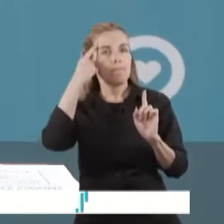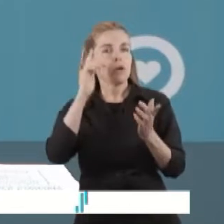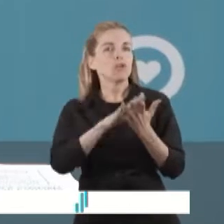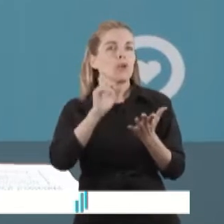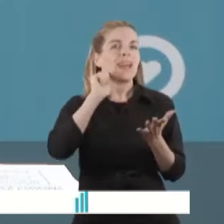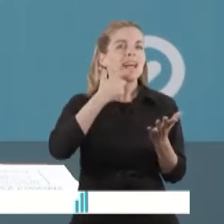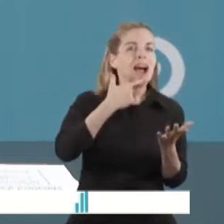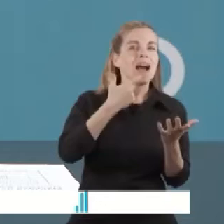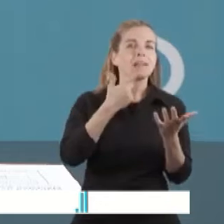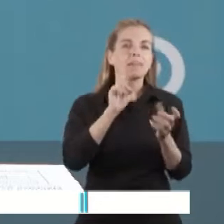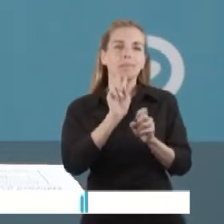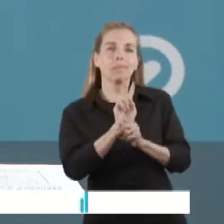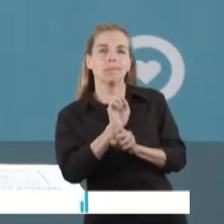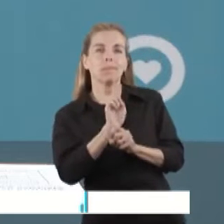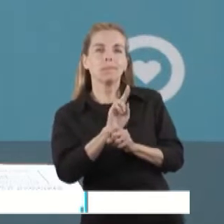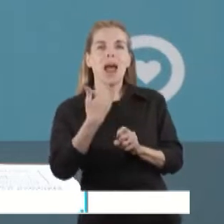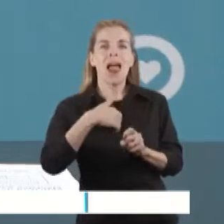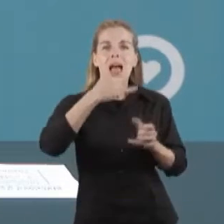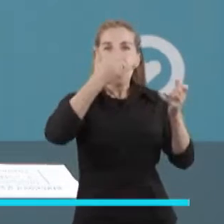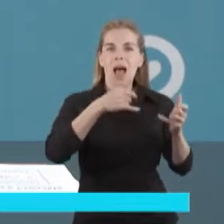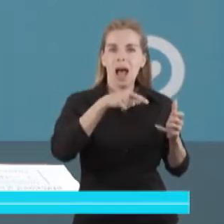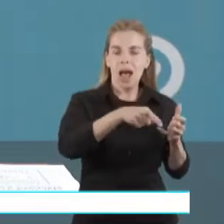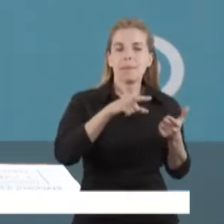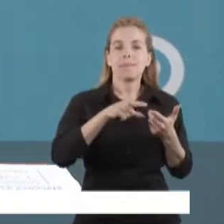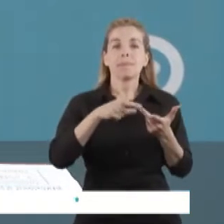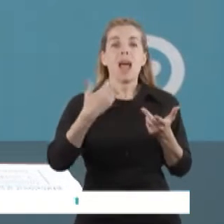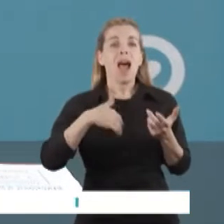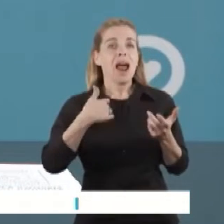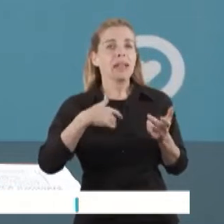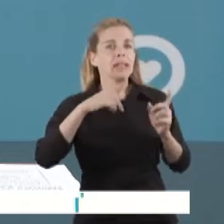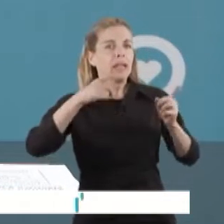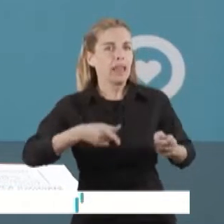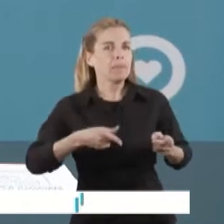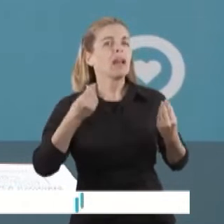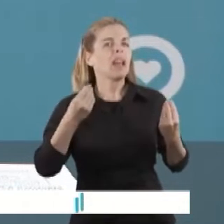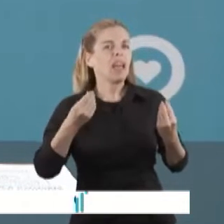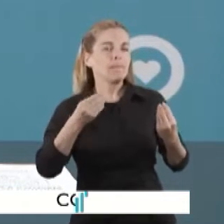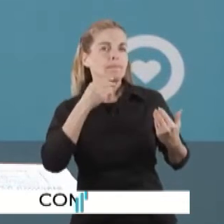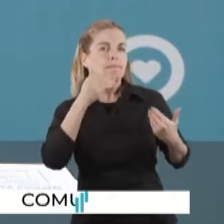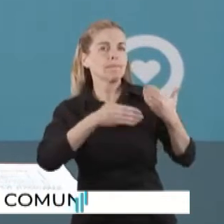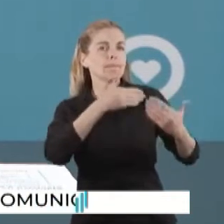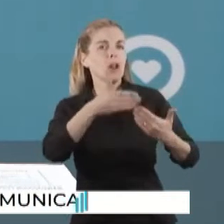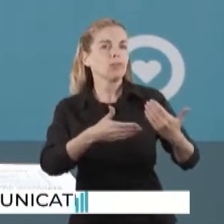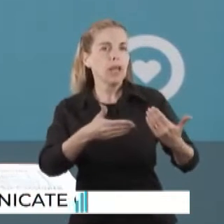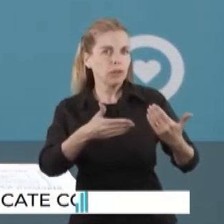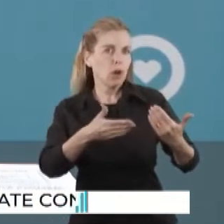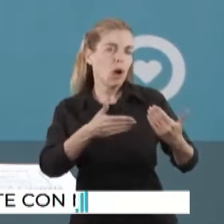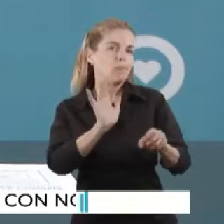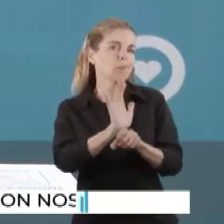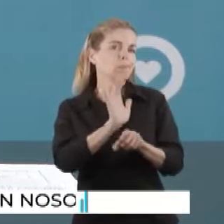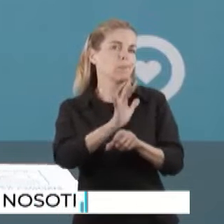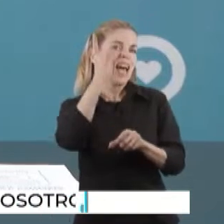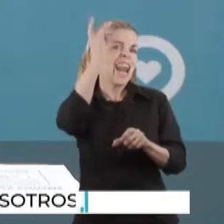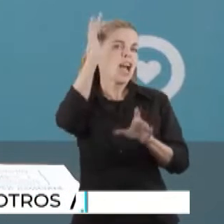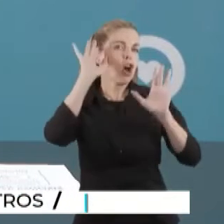para todo el país. La Argentina ha podido llevar adelante un proceso aún con récord de